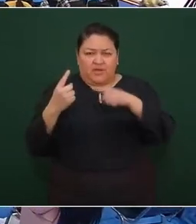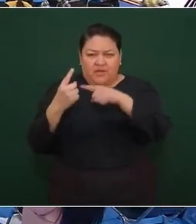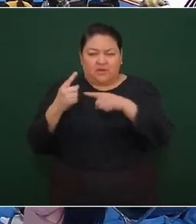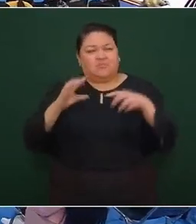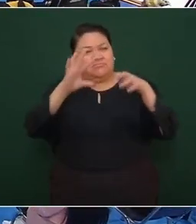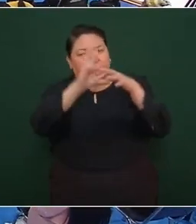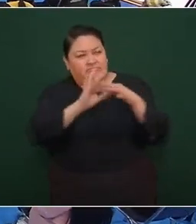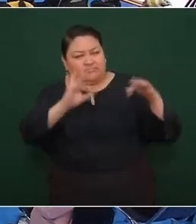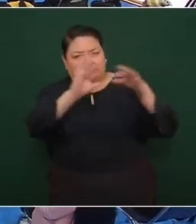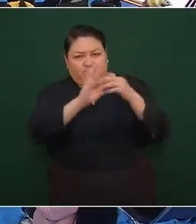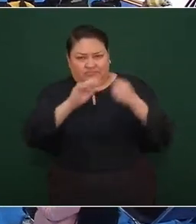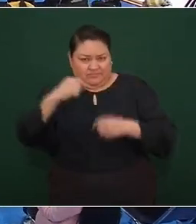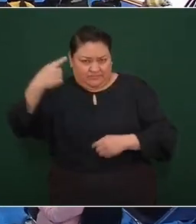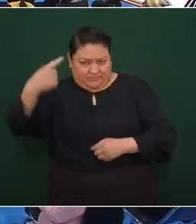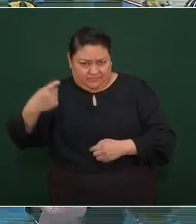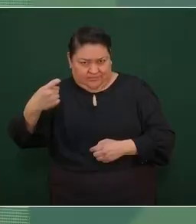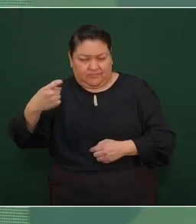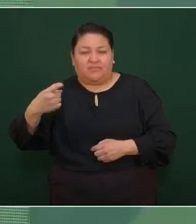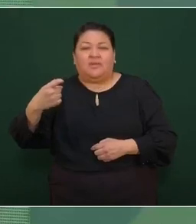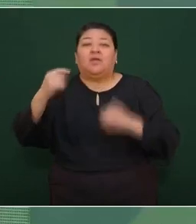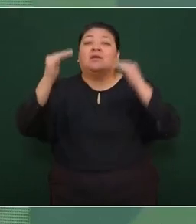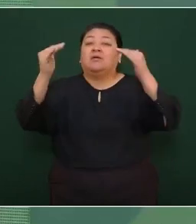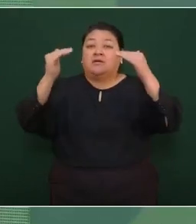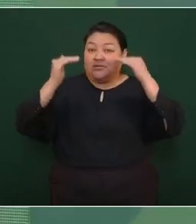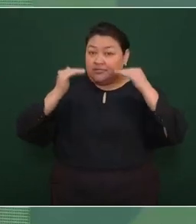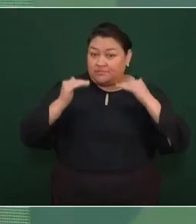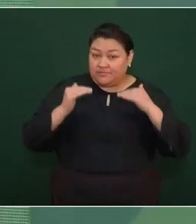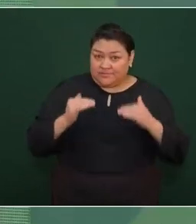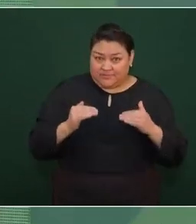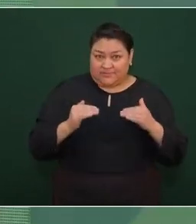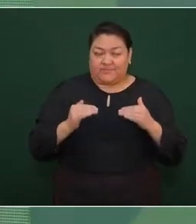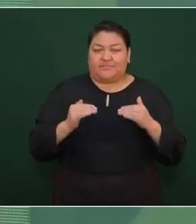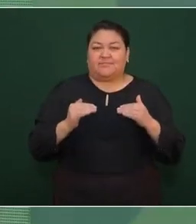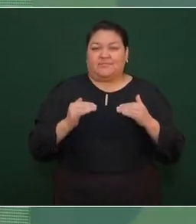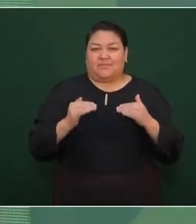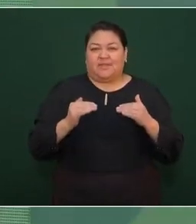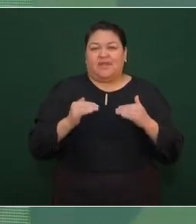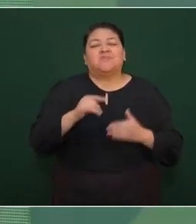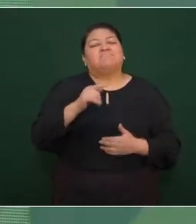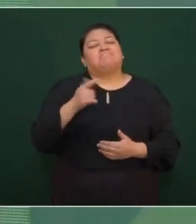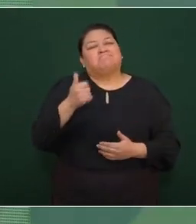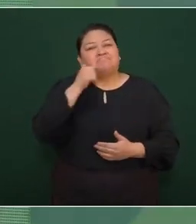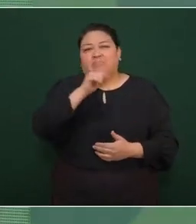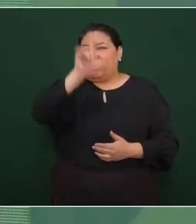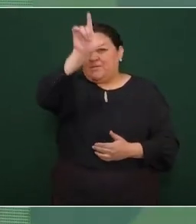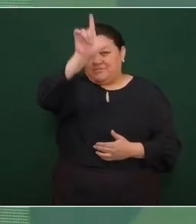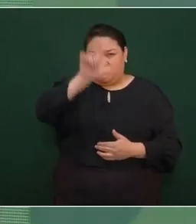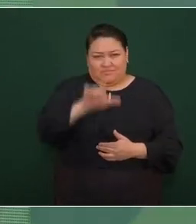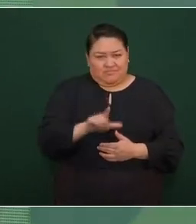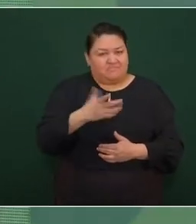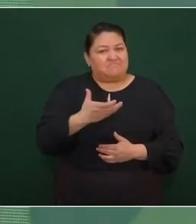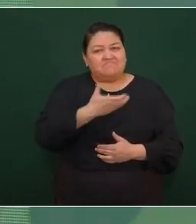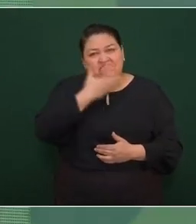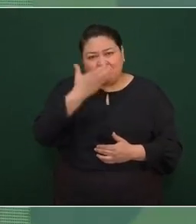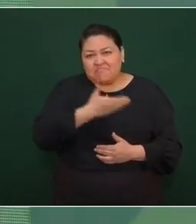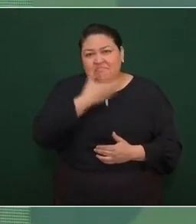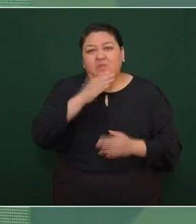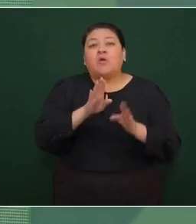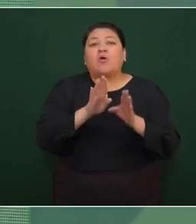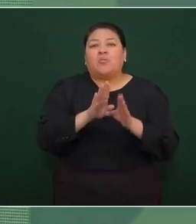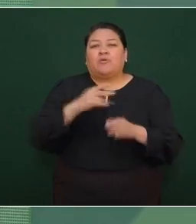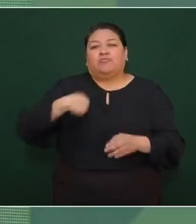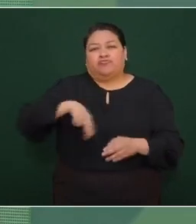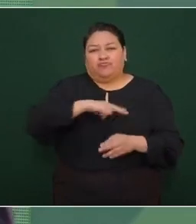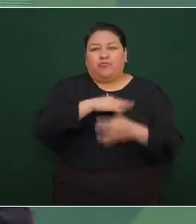conferencia. Luego, como todos los lunes, vamos a informar